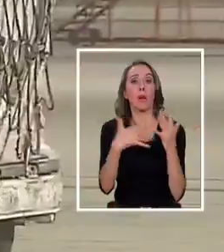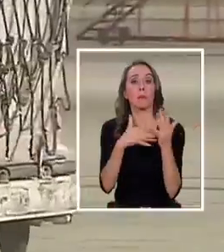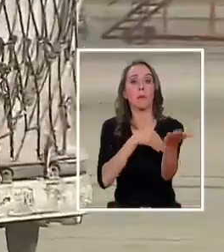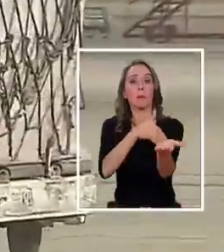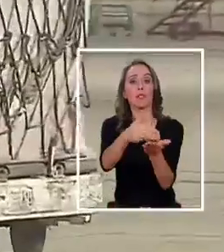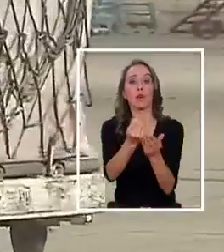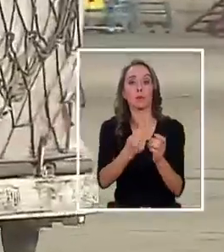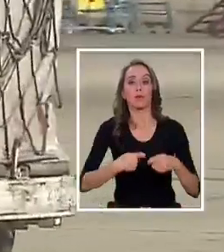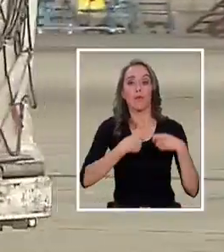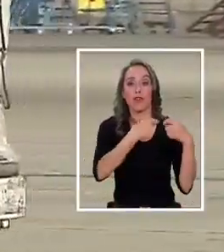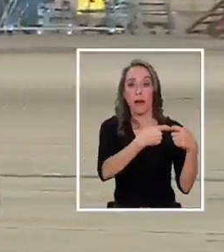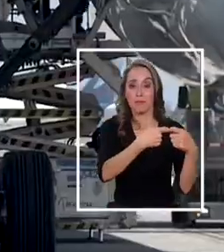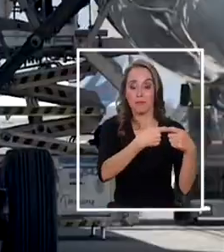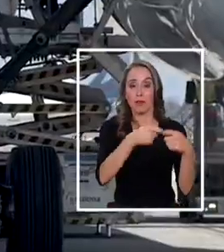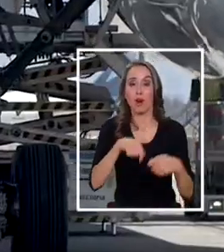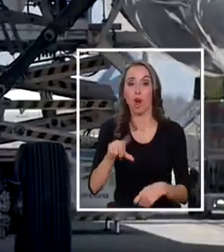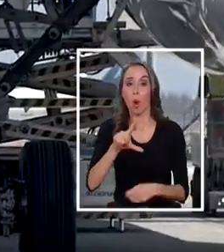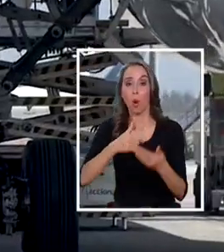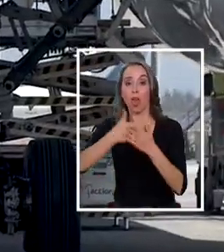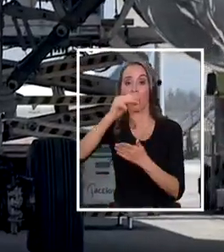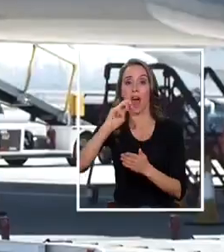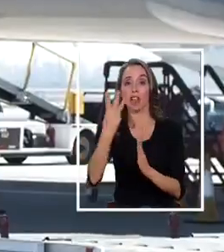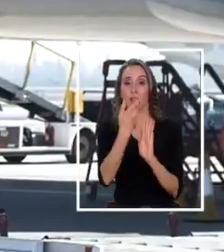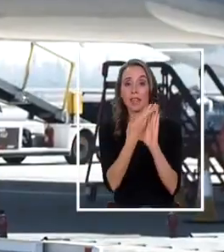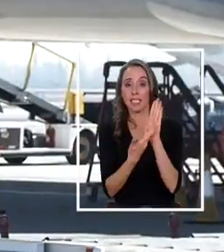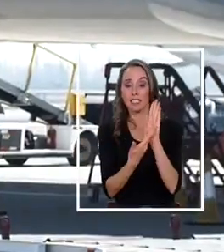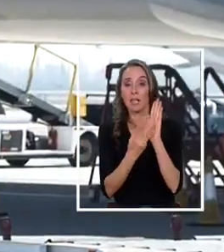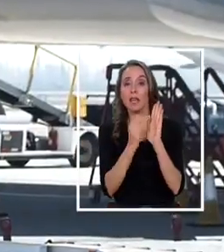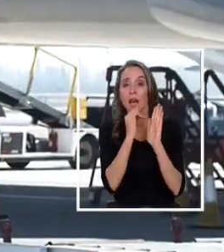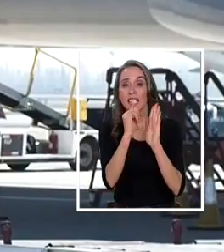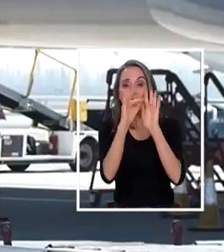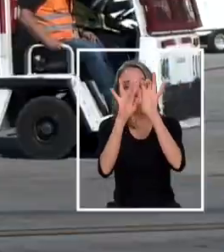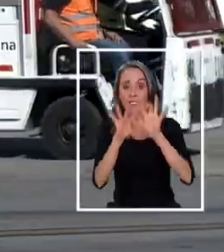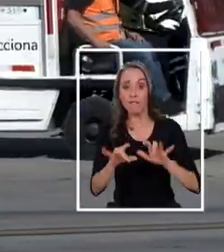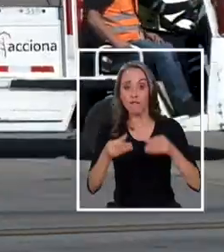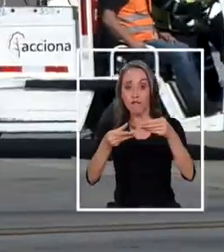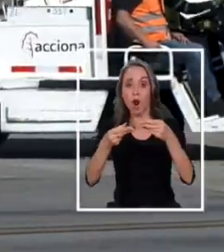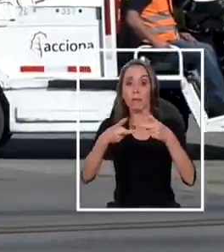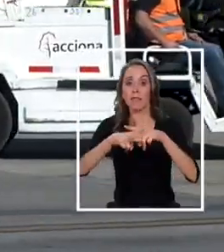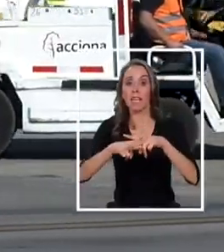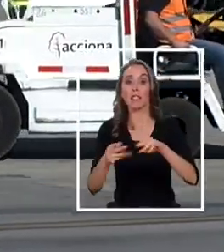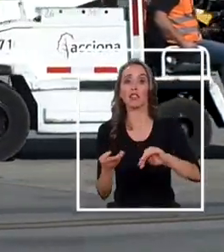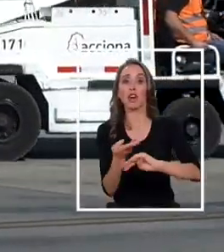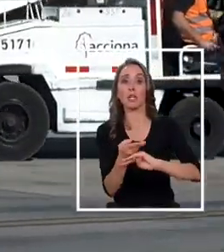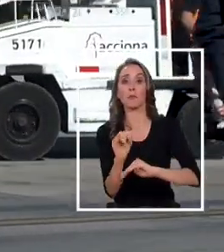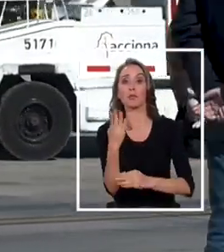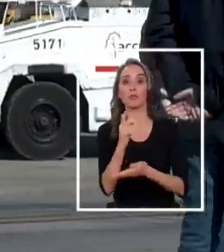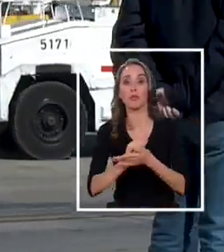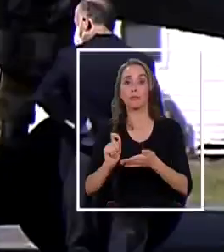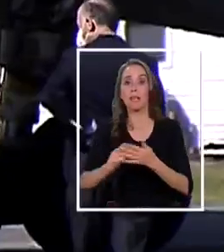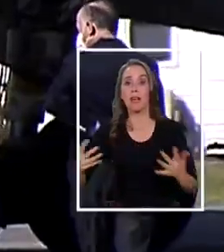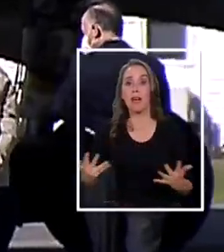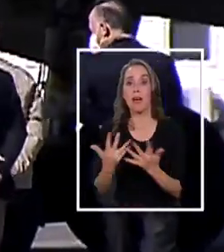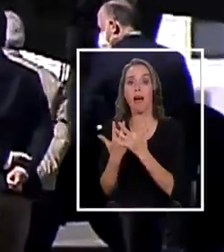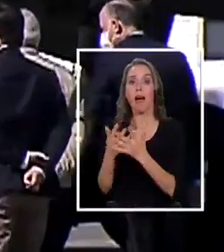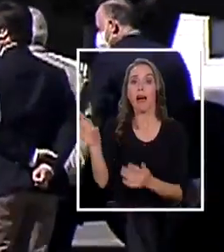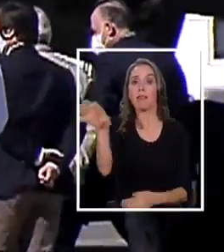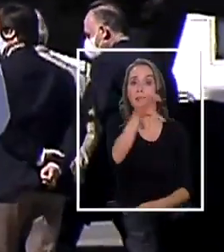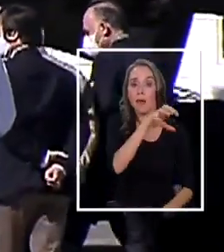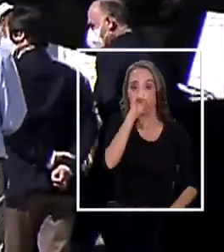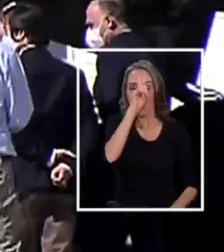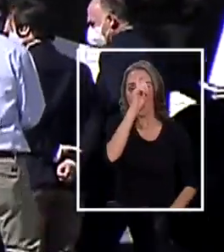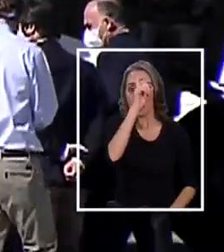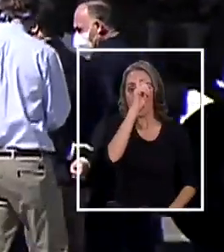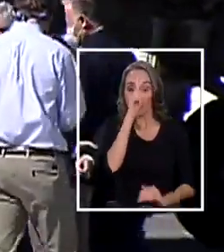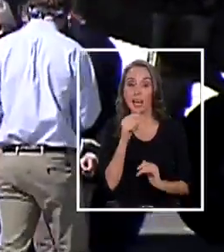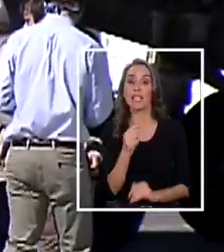de pesos. Este lunes, el diario La Tercera reveló un informe técnico requerido por la Subsecretaría de Redes Asistenciales.